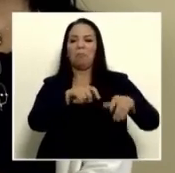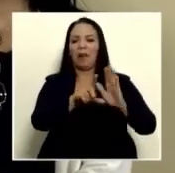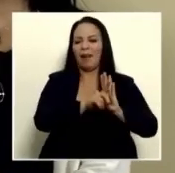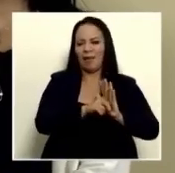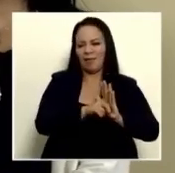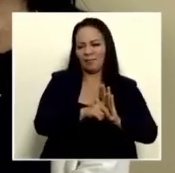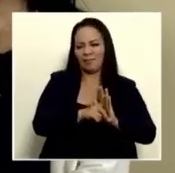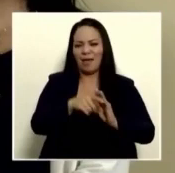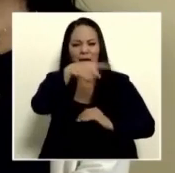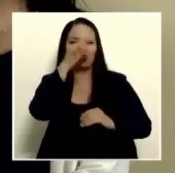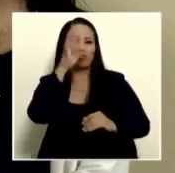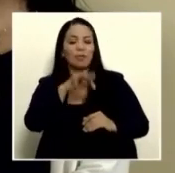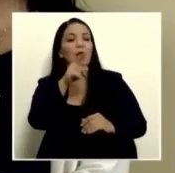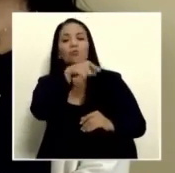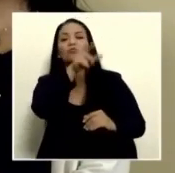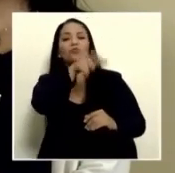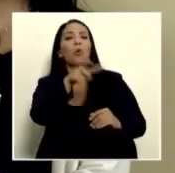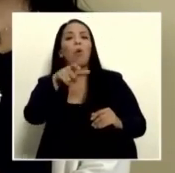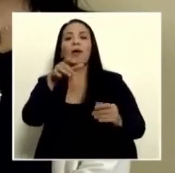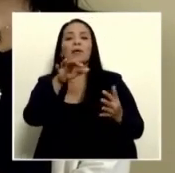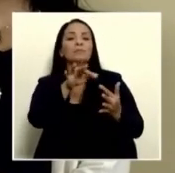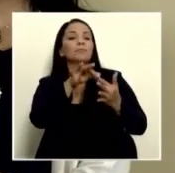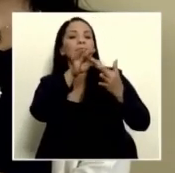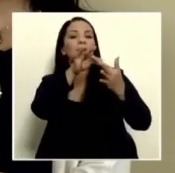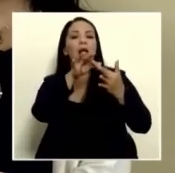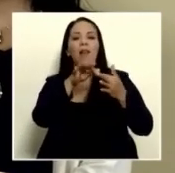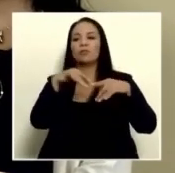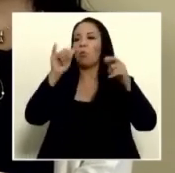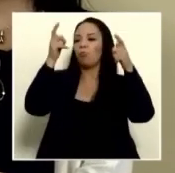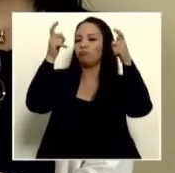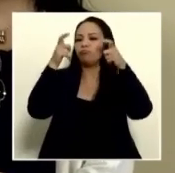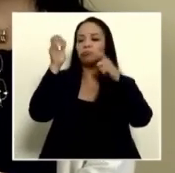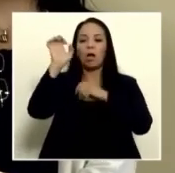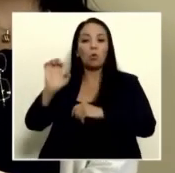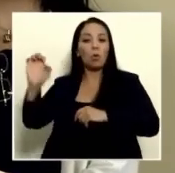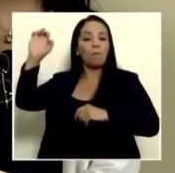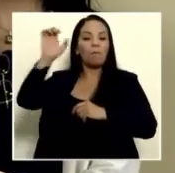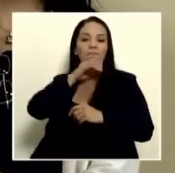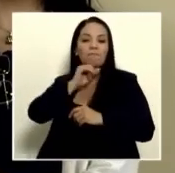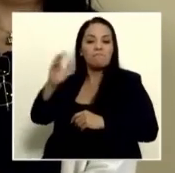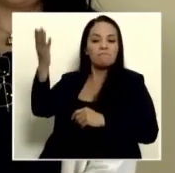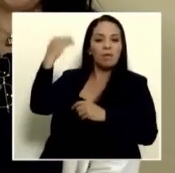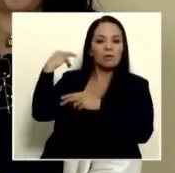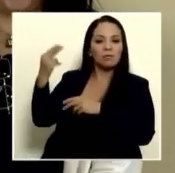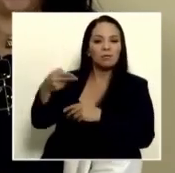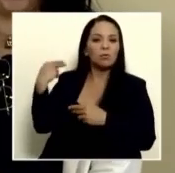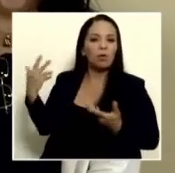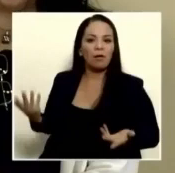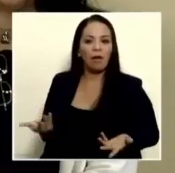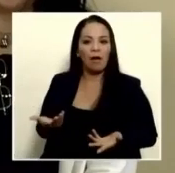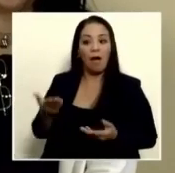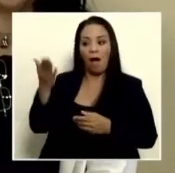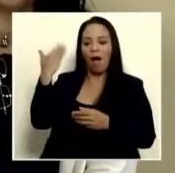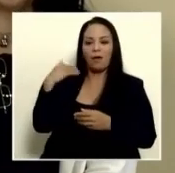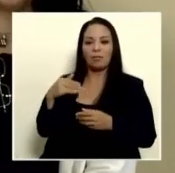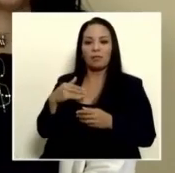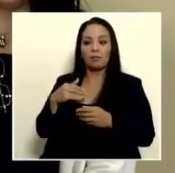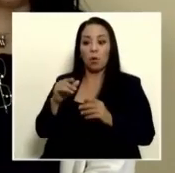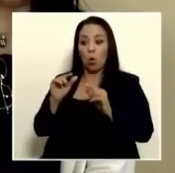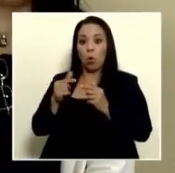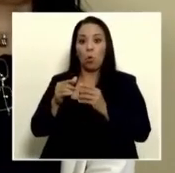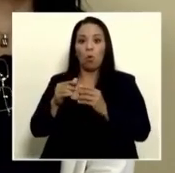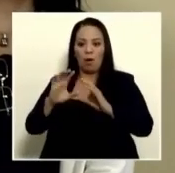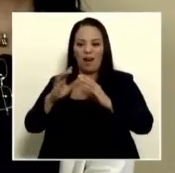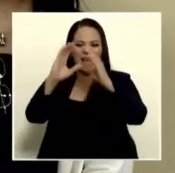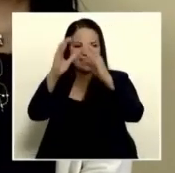son tan especiales como las noblezas europeas de la edad medieval cuando había siervos menguados y señores feudales